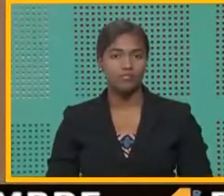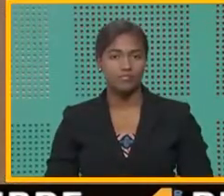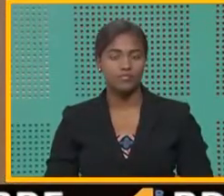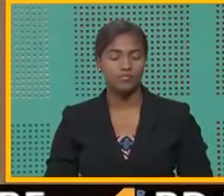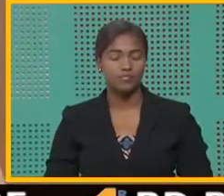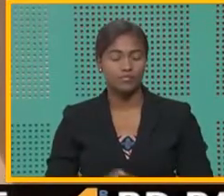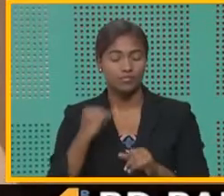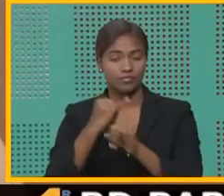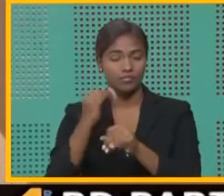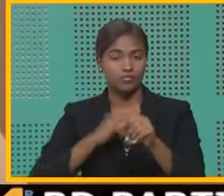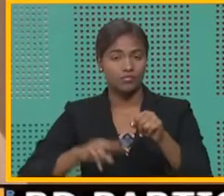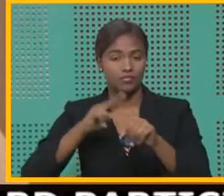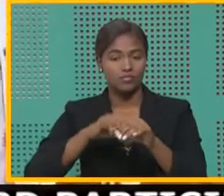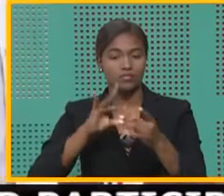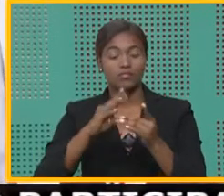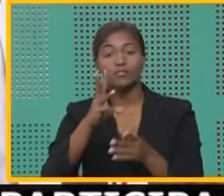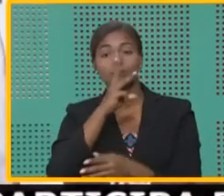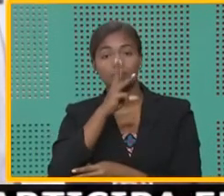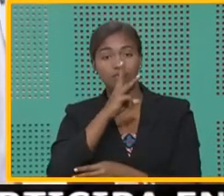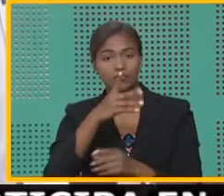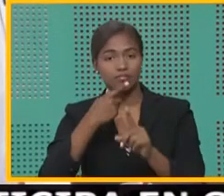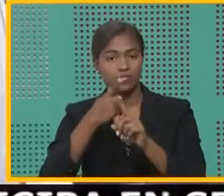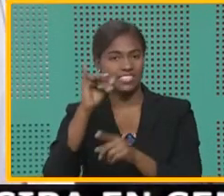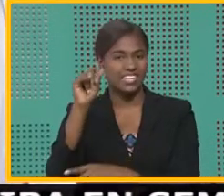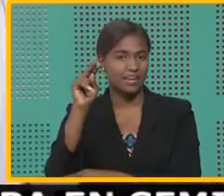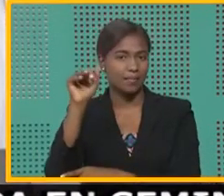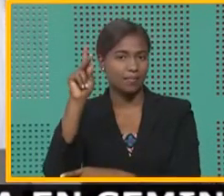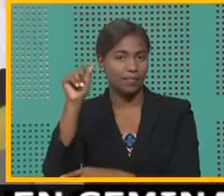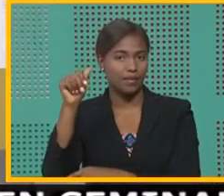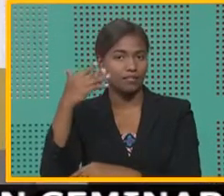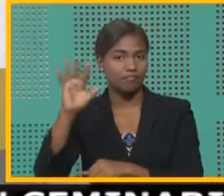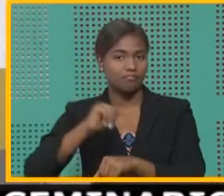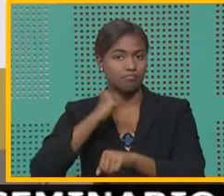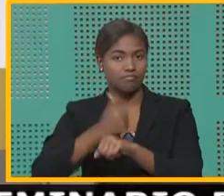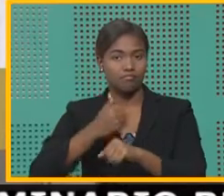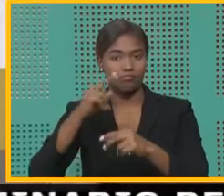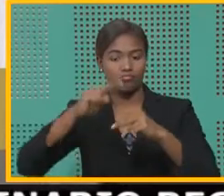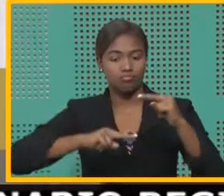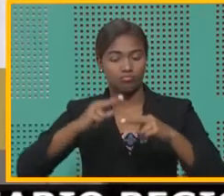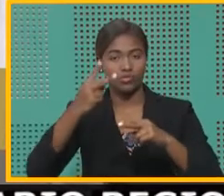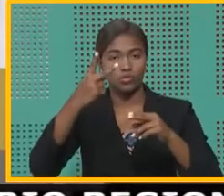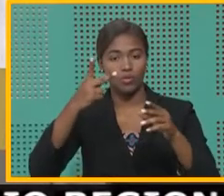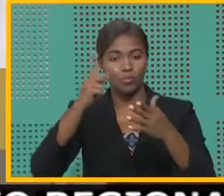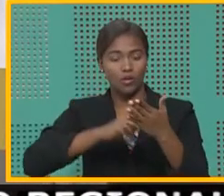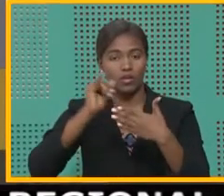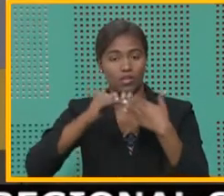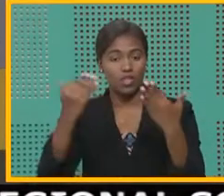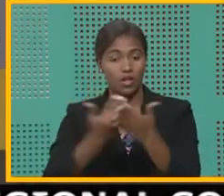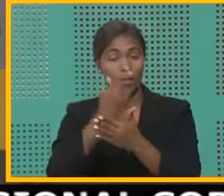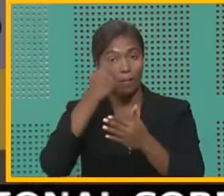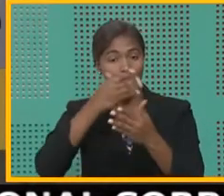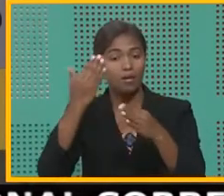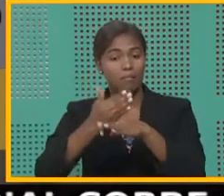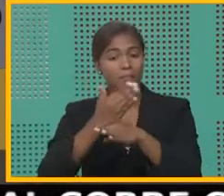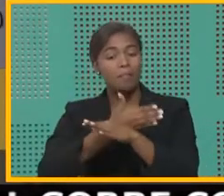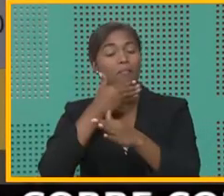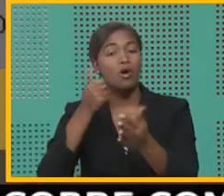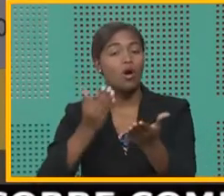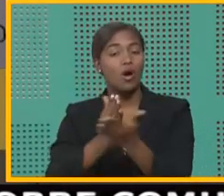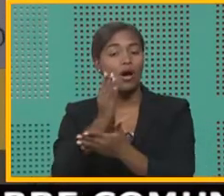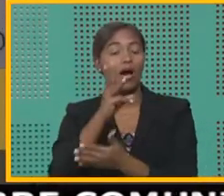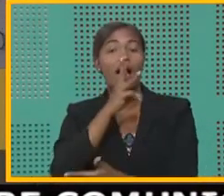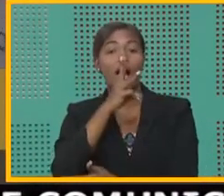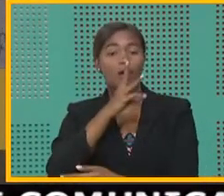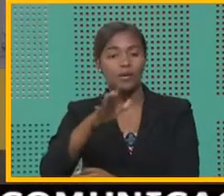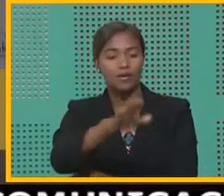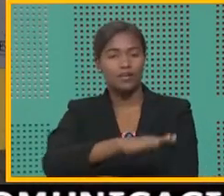El Instituto Nacional de Agua Potable y Alcantarillado, SINAPA, dejó iniciada la construcción de dos proyectos para mejorar el acceso a agua potable en